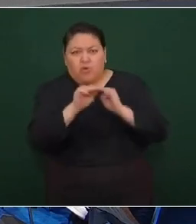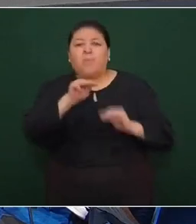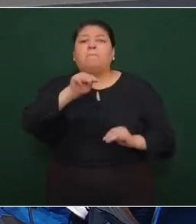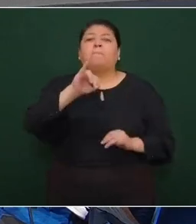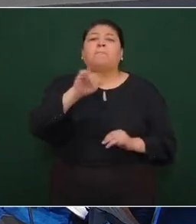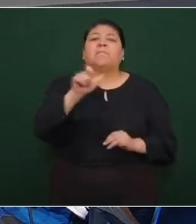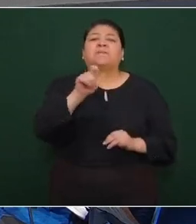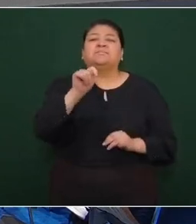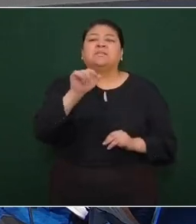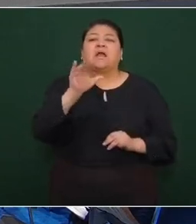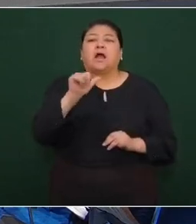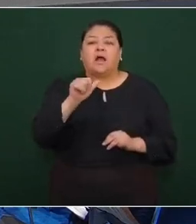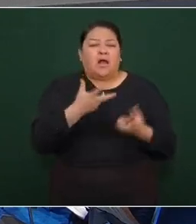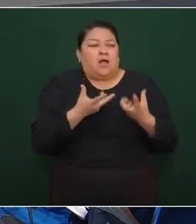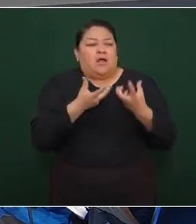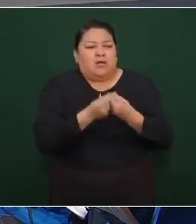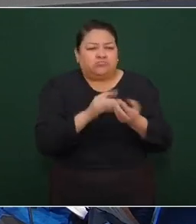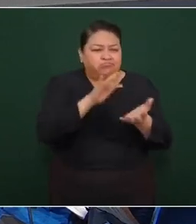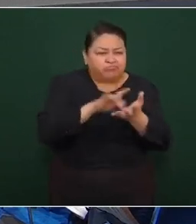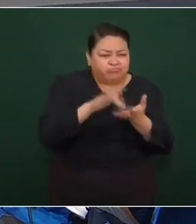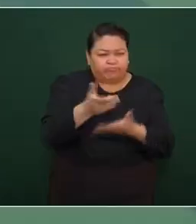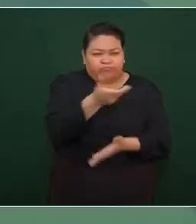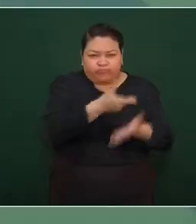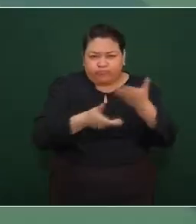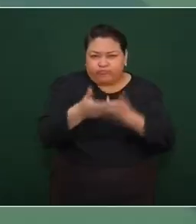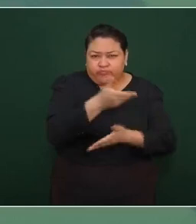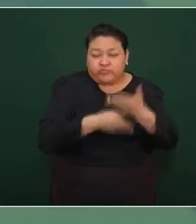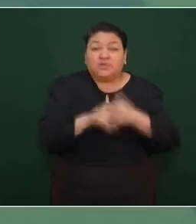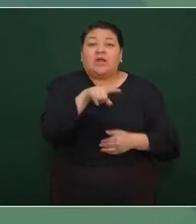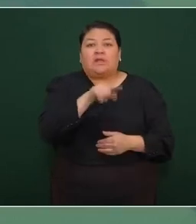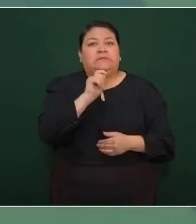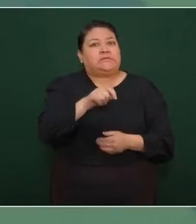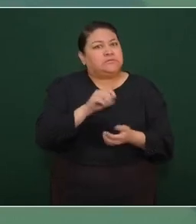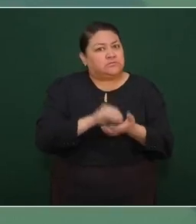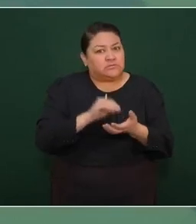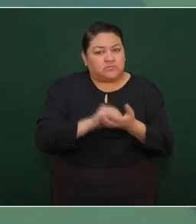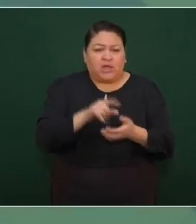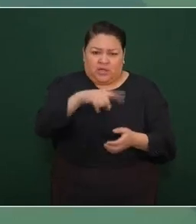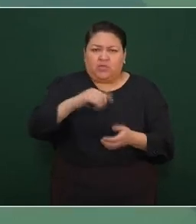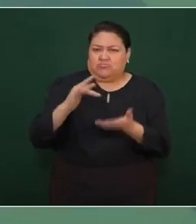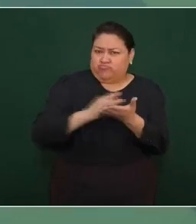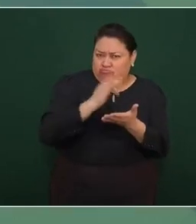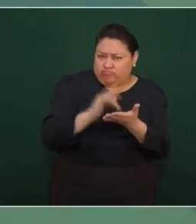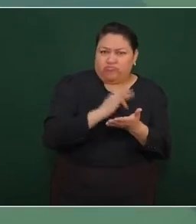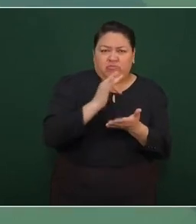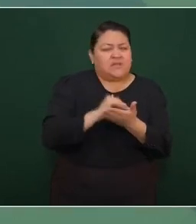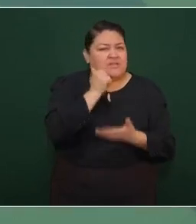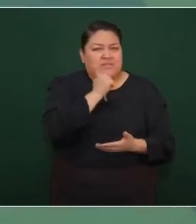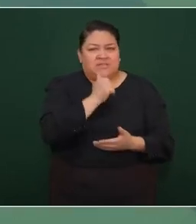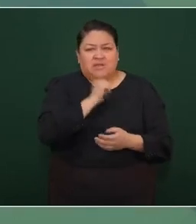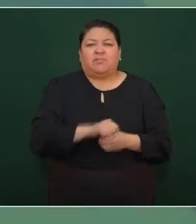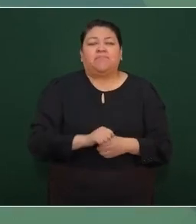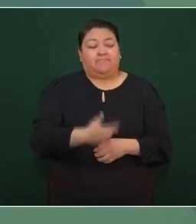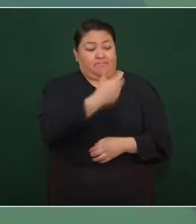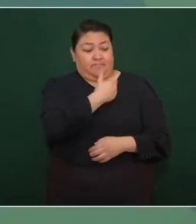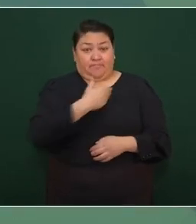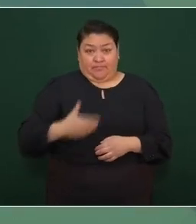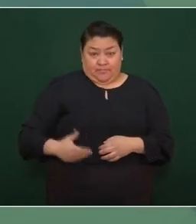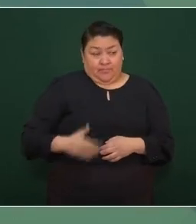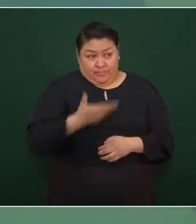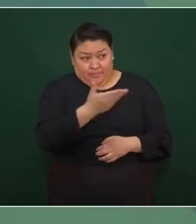regiones más importantes de nuestro Estado y que se mantiene en mucho por el apoyo de ellos. Señor presidente,